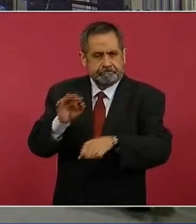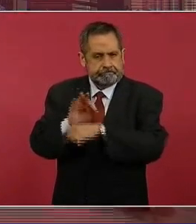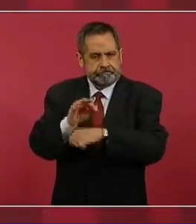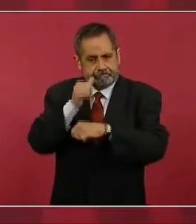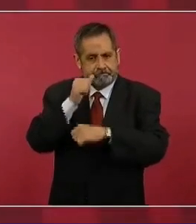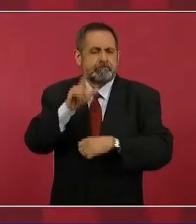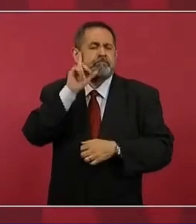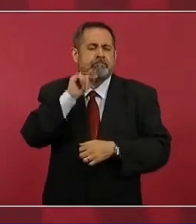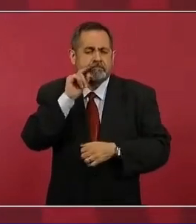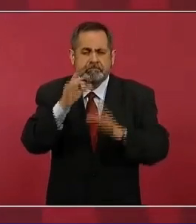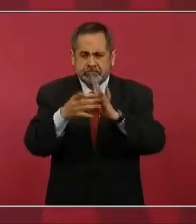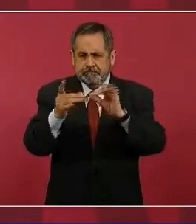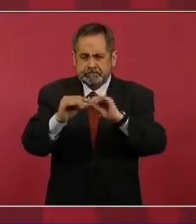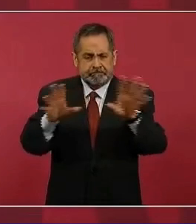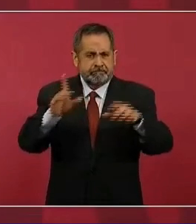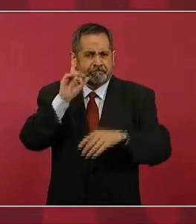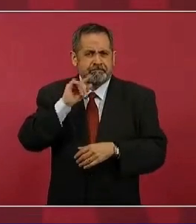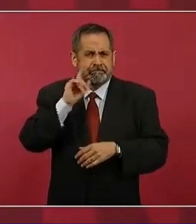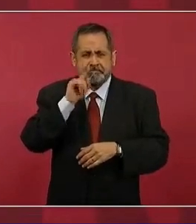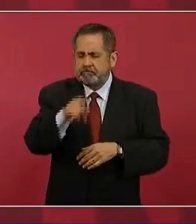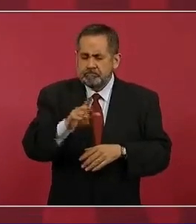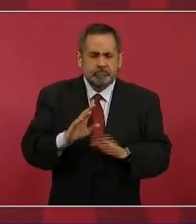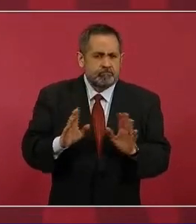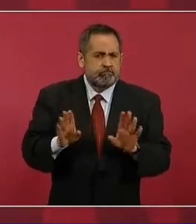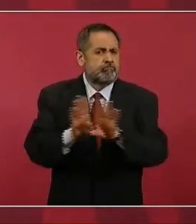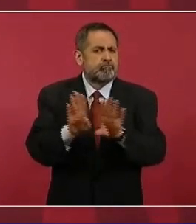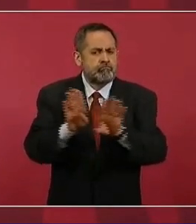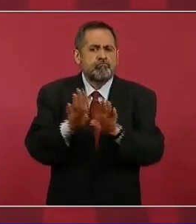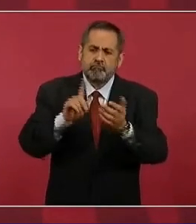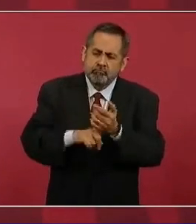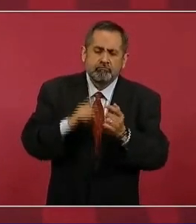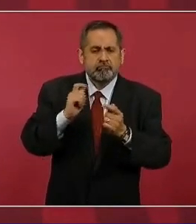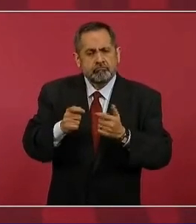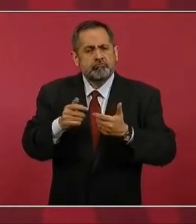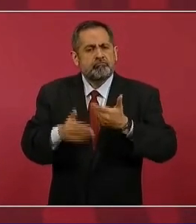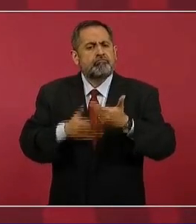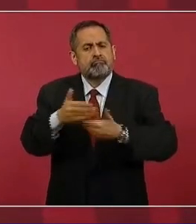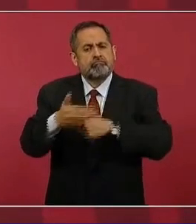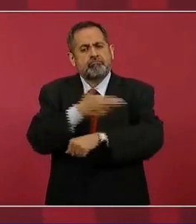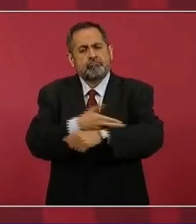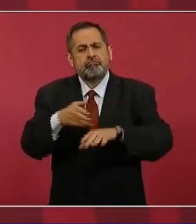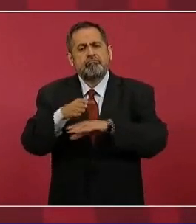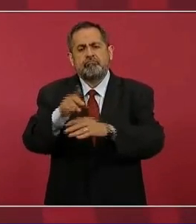Lo van a explicar mañana y de cómo estamos en materia de seguridad.